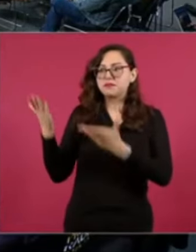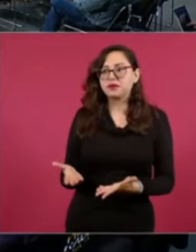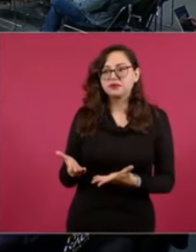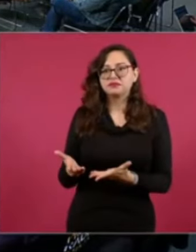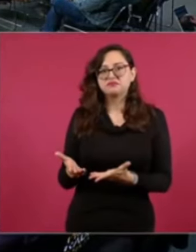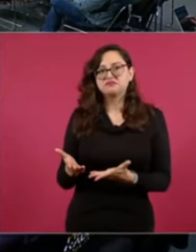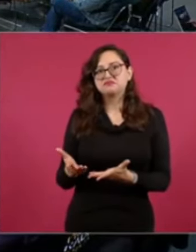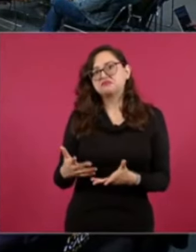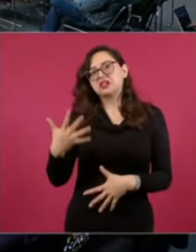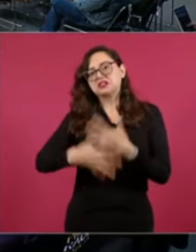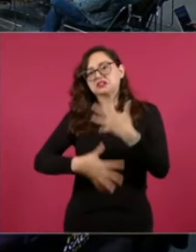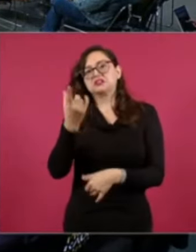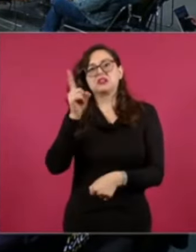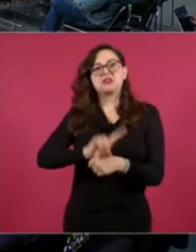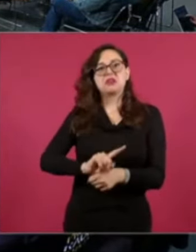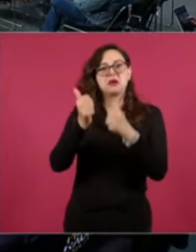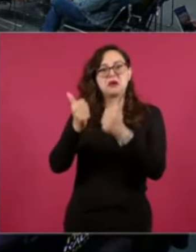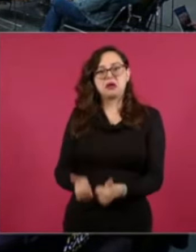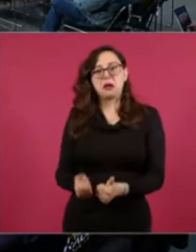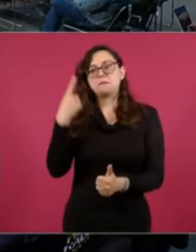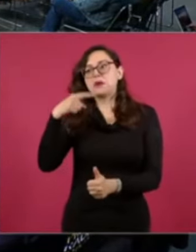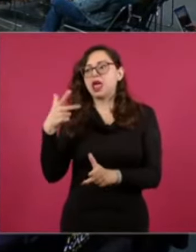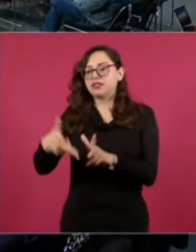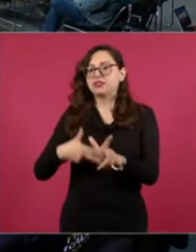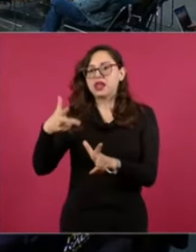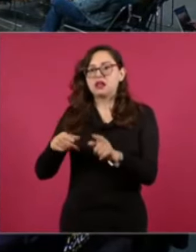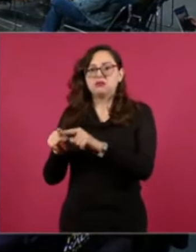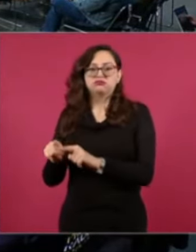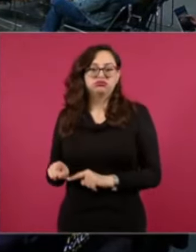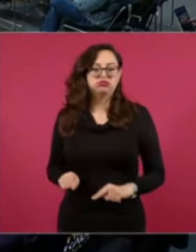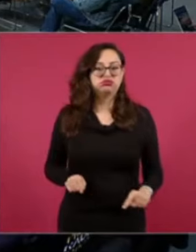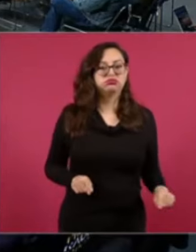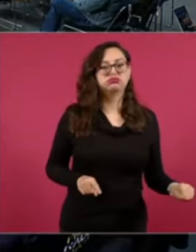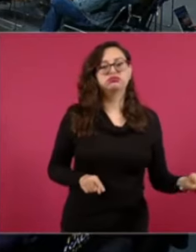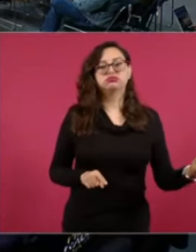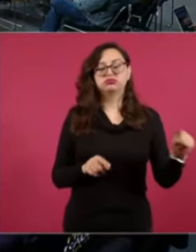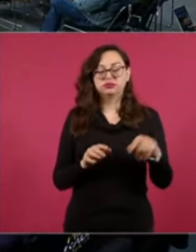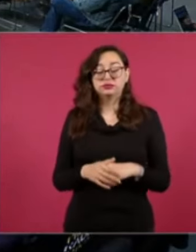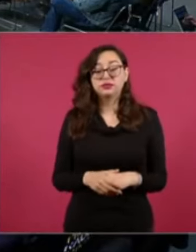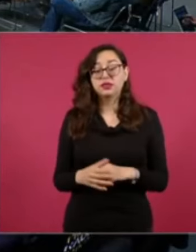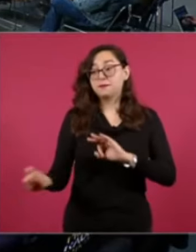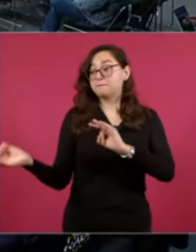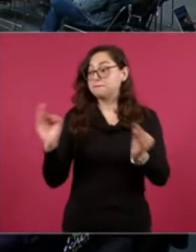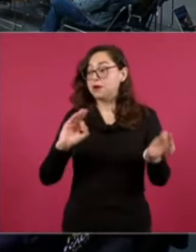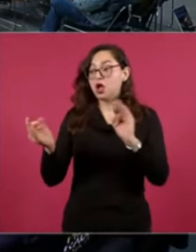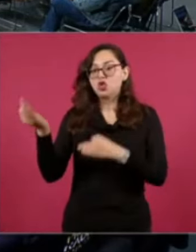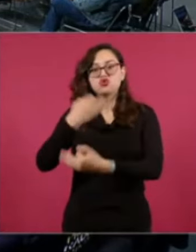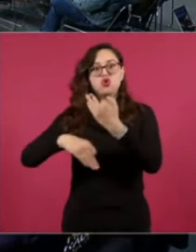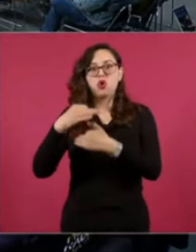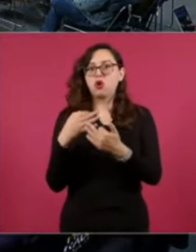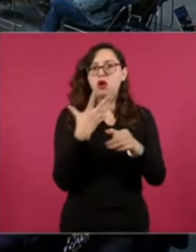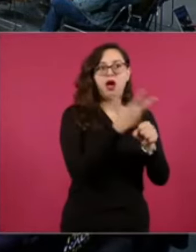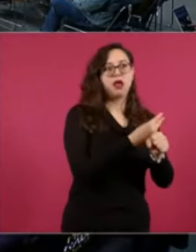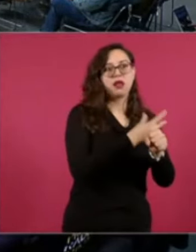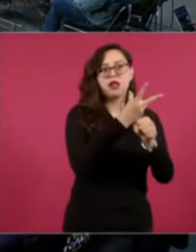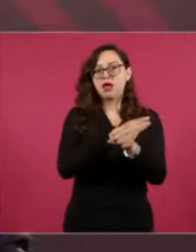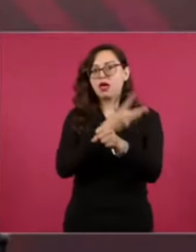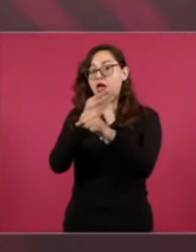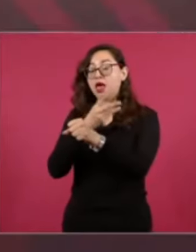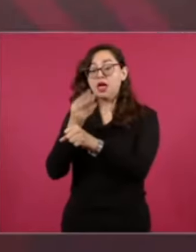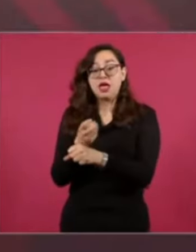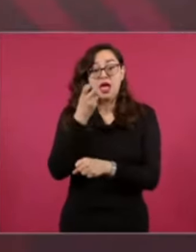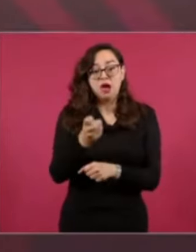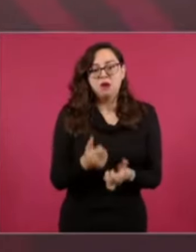En el tren. Quince días. Y se están arreglando. Todas las zonas. Arqueológicas. Entonces. Todo esto. Va a ayudar mucho.